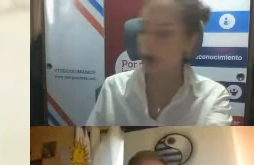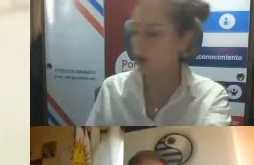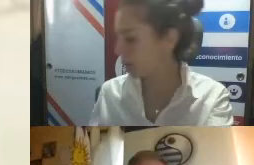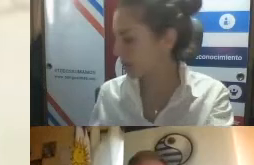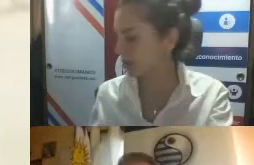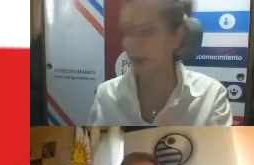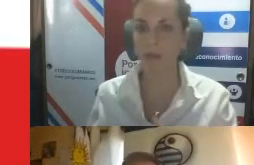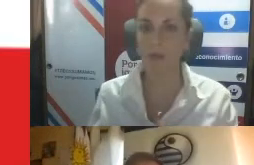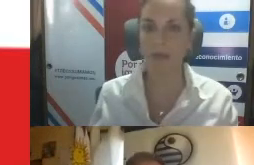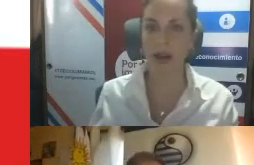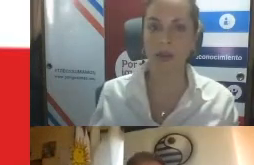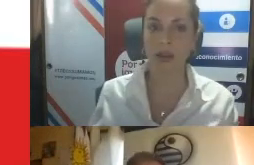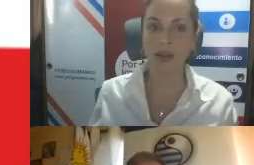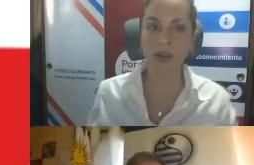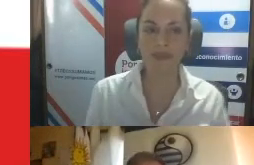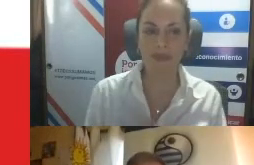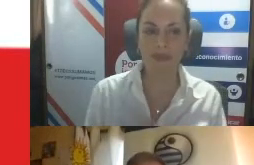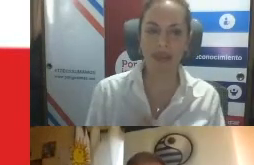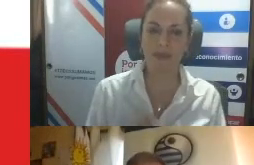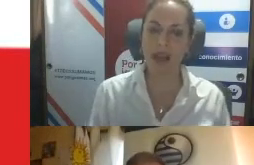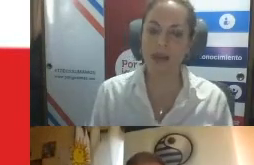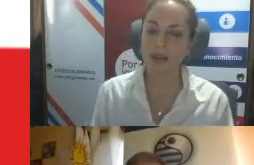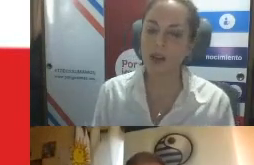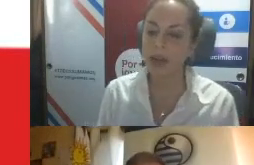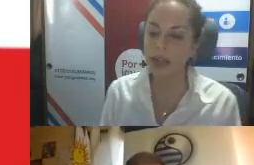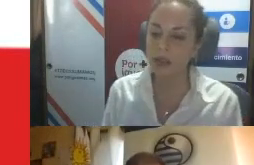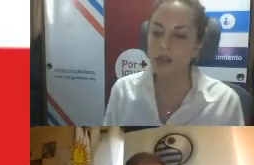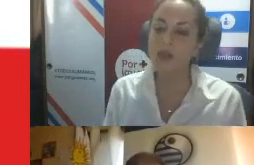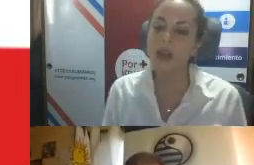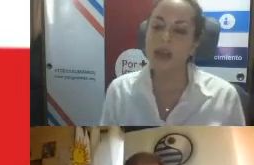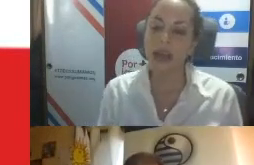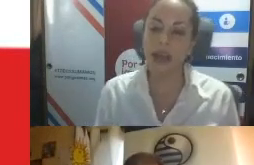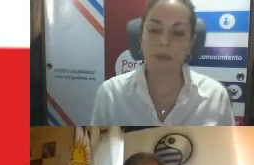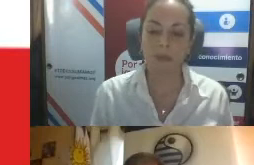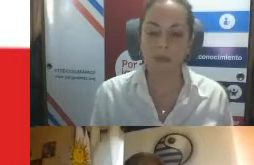Voy a pasar acá un poquito para hablar de los objetivos.